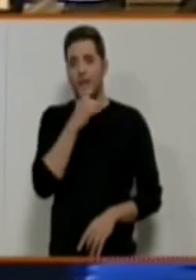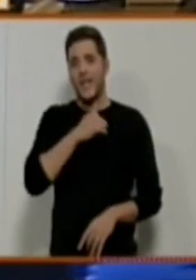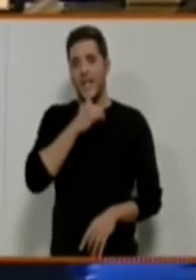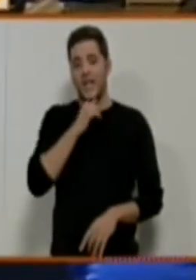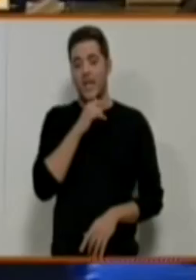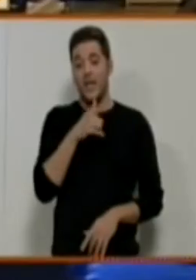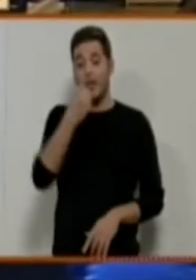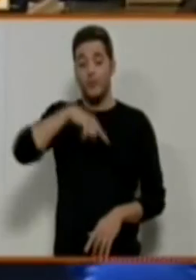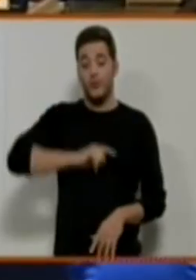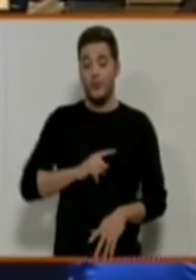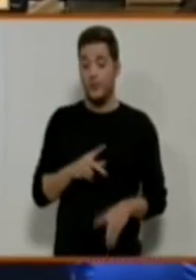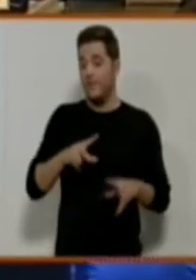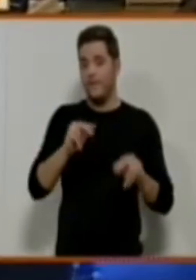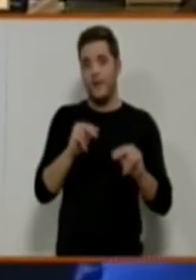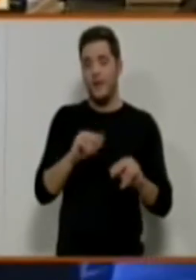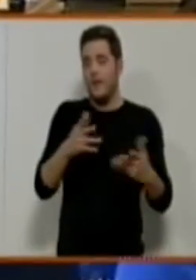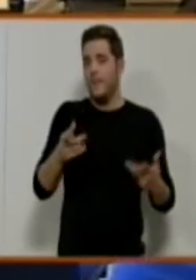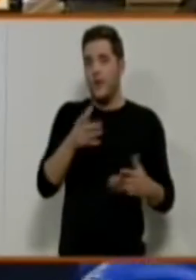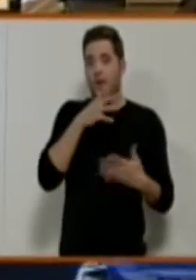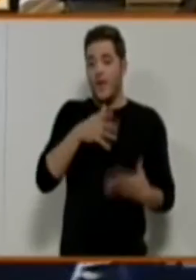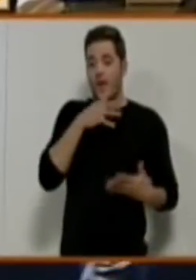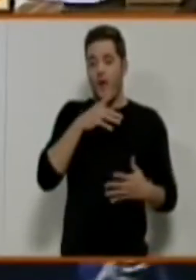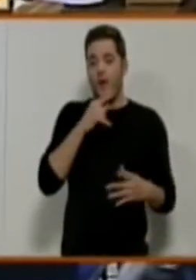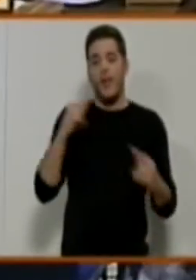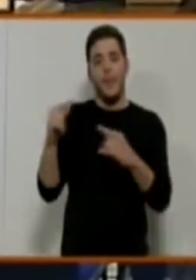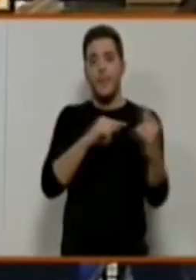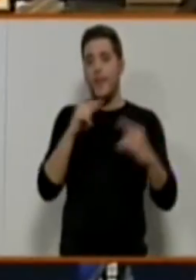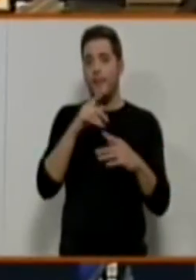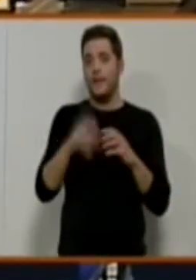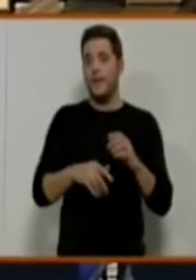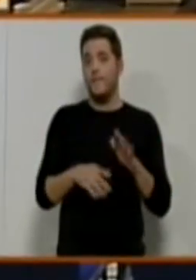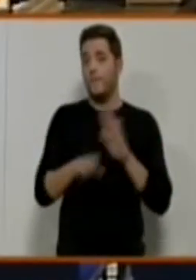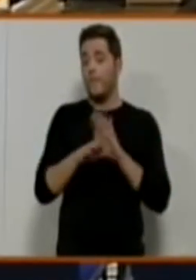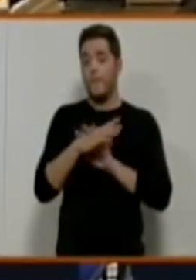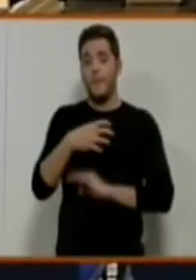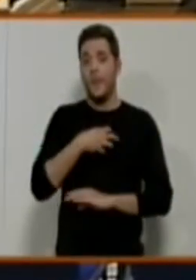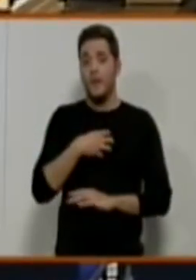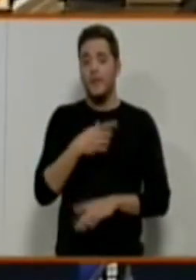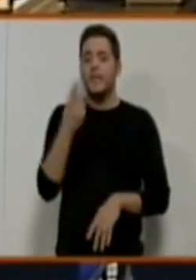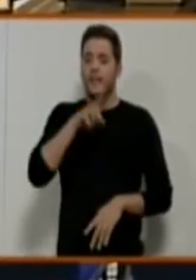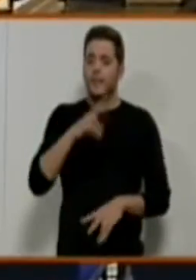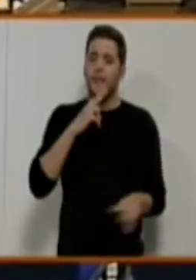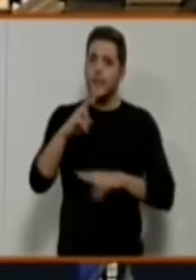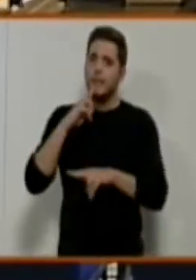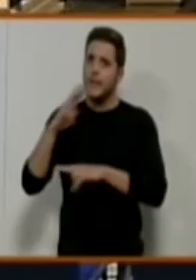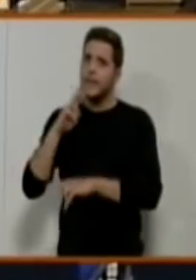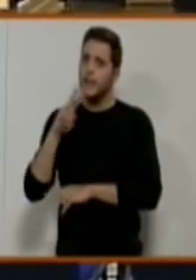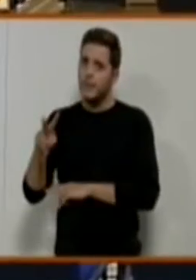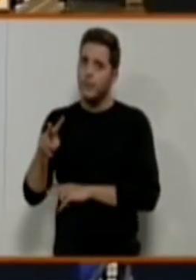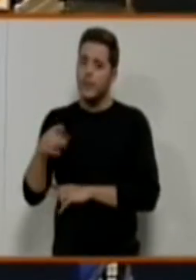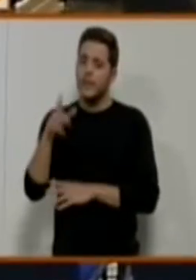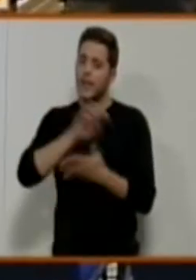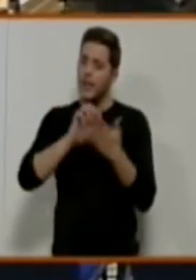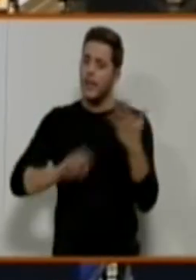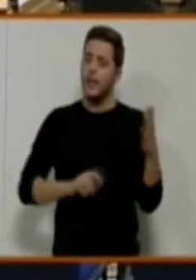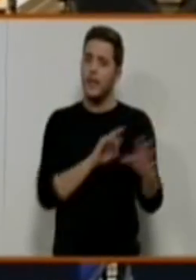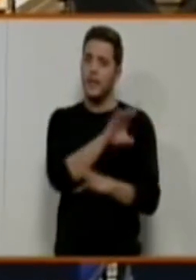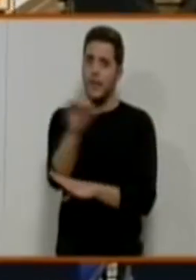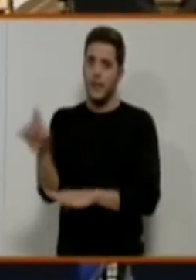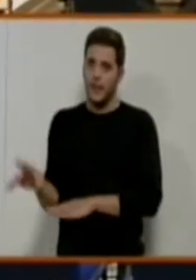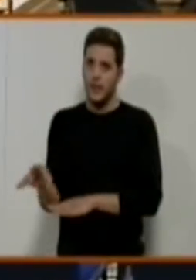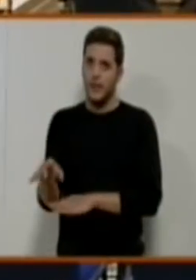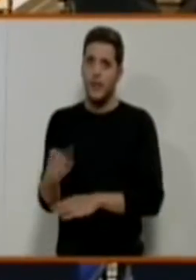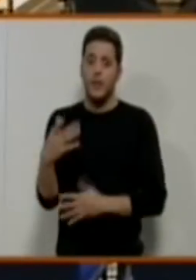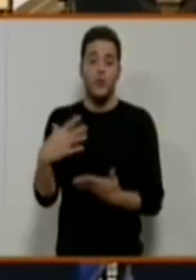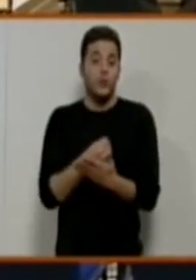reglamento estima que ya no se puede intervenir en este debate. De todas formas, se le dará también respuesta, se le llegará por escrito también todo lo que se le ha